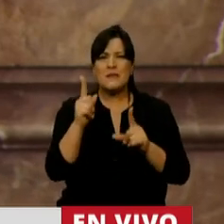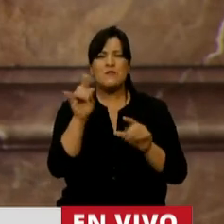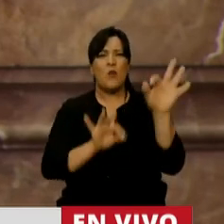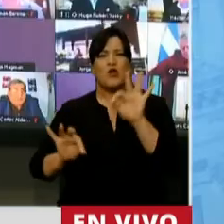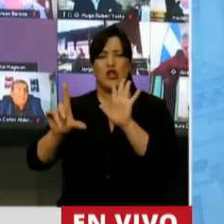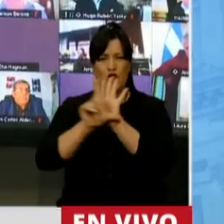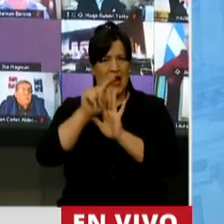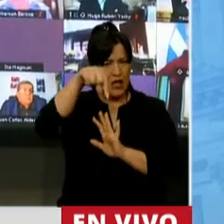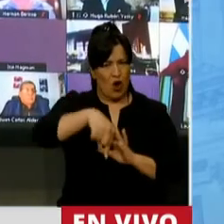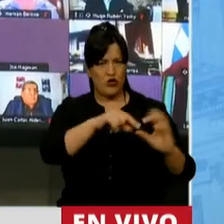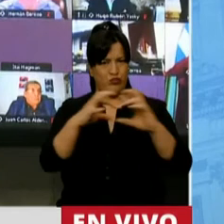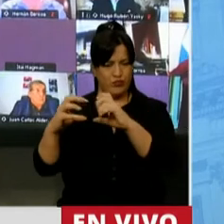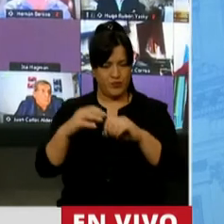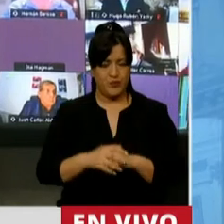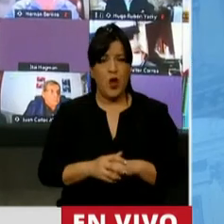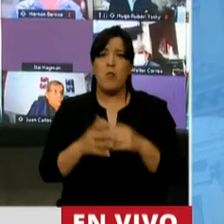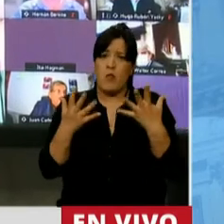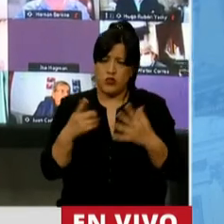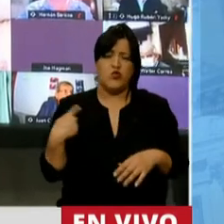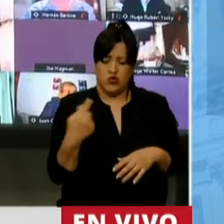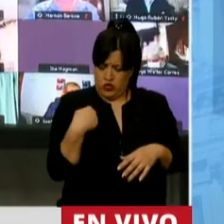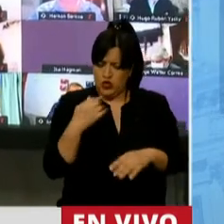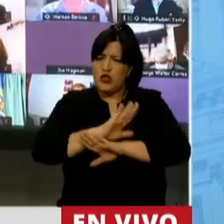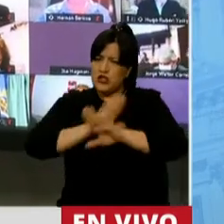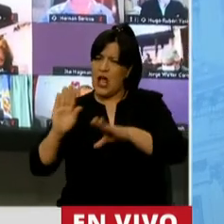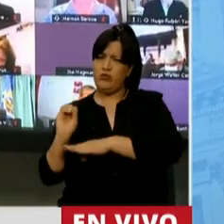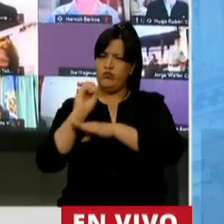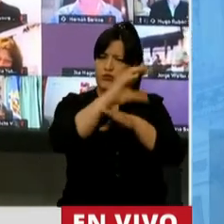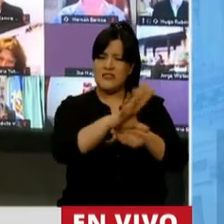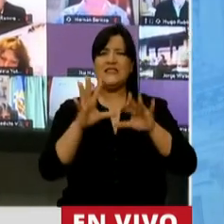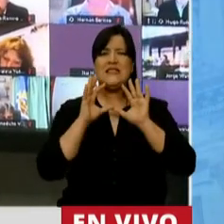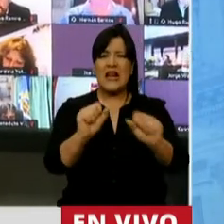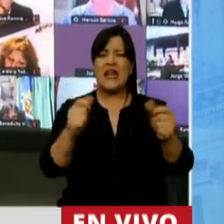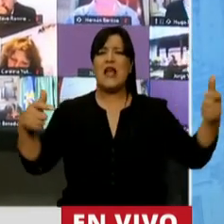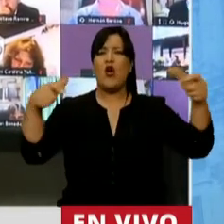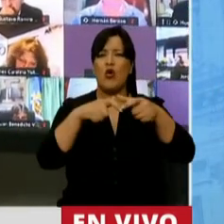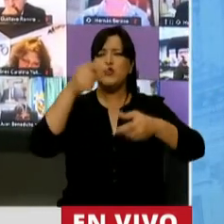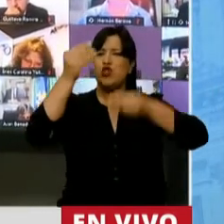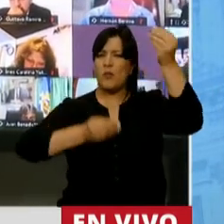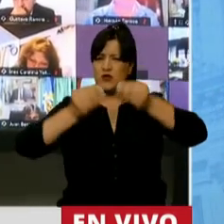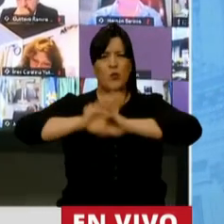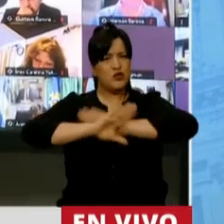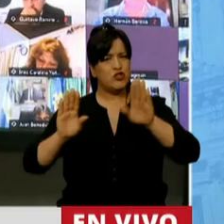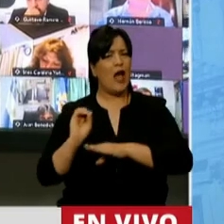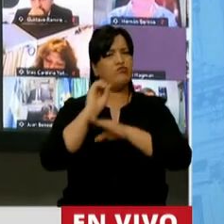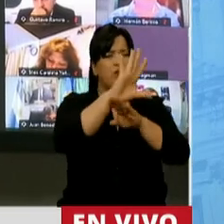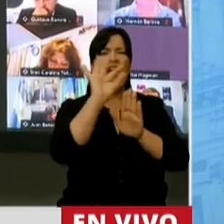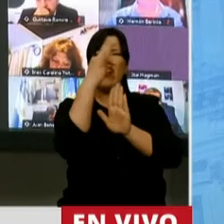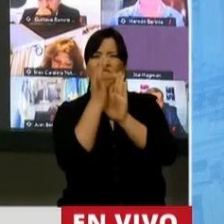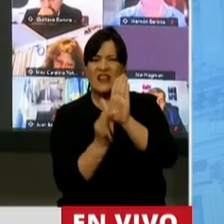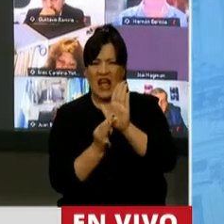de ley que estamos tratando. Por supuesto que ya envié a la Secretaría de la Comisión de Presupuestos el detalle